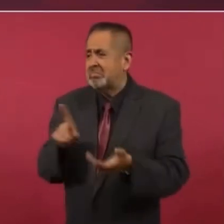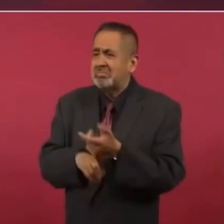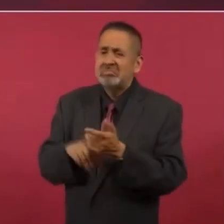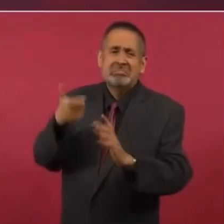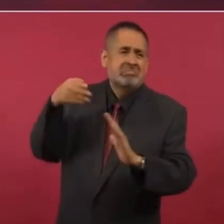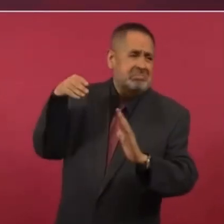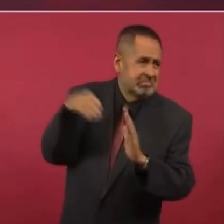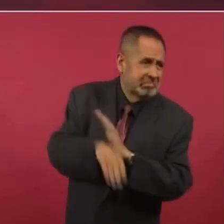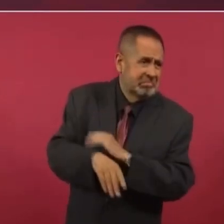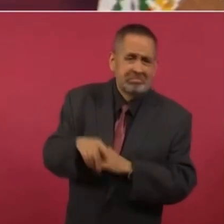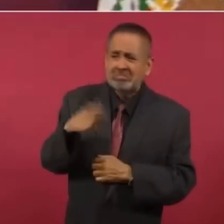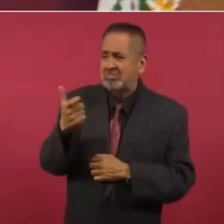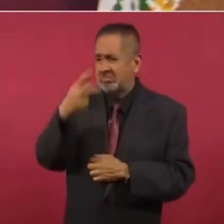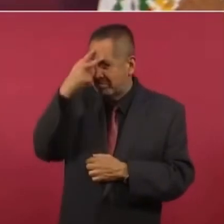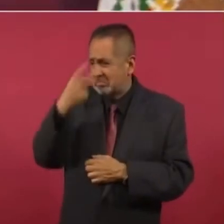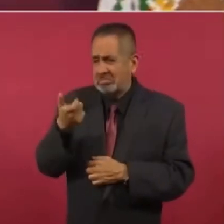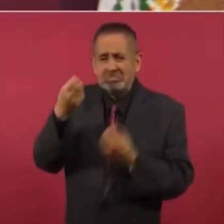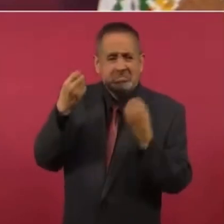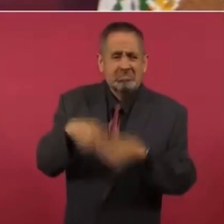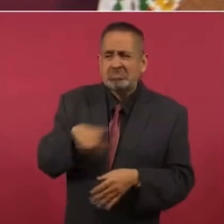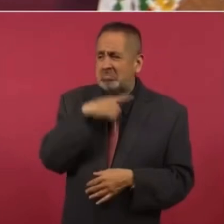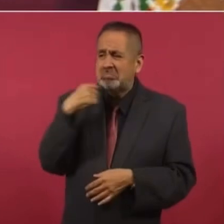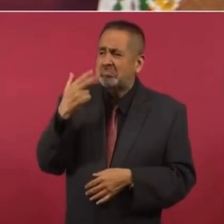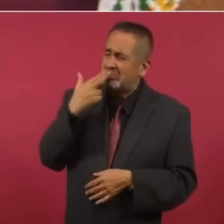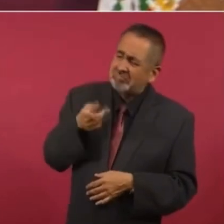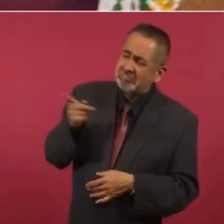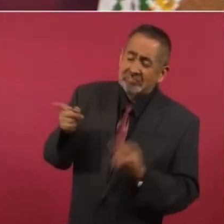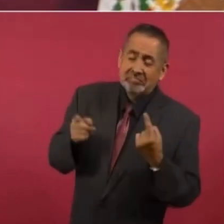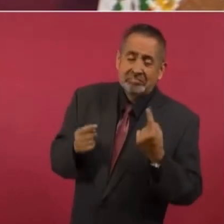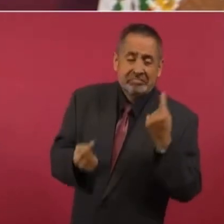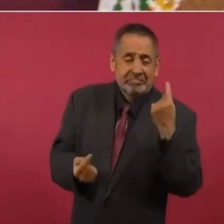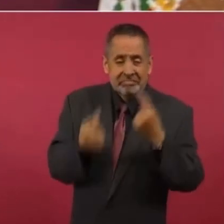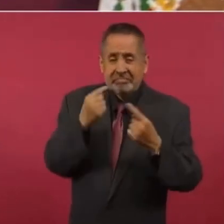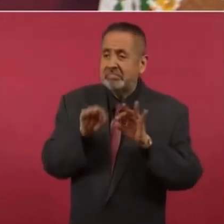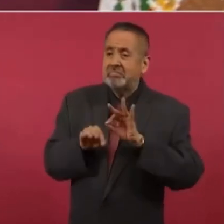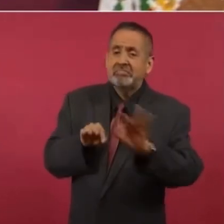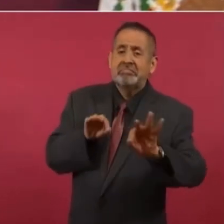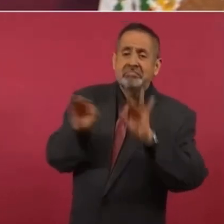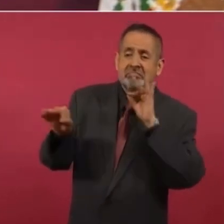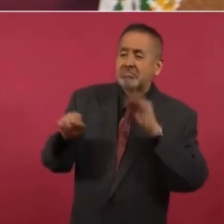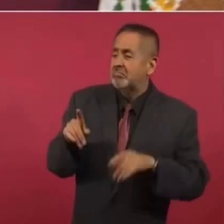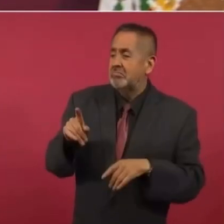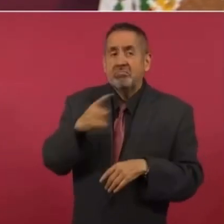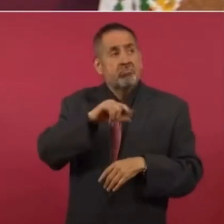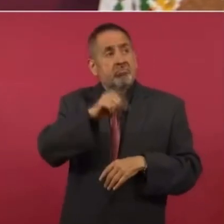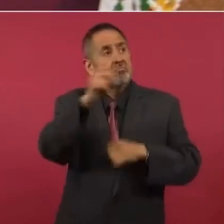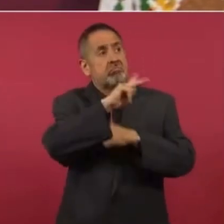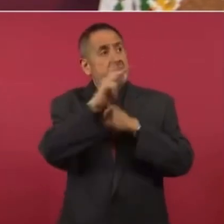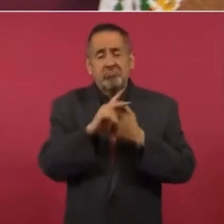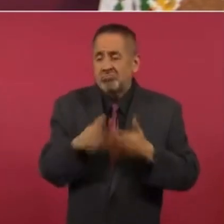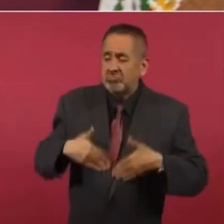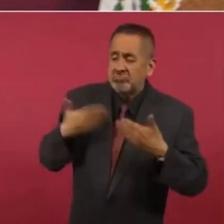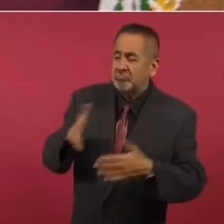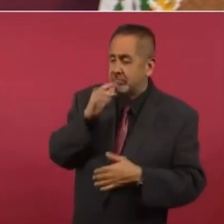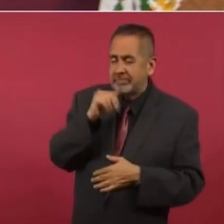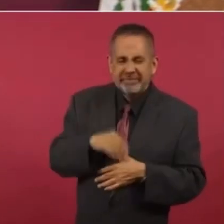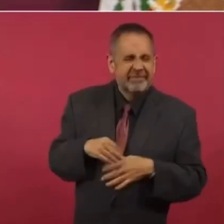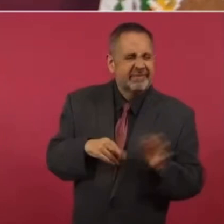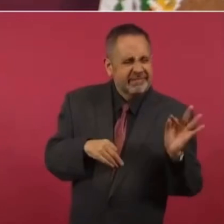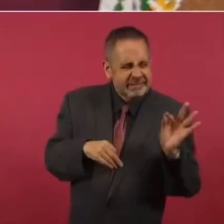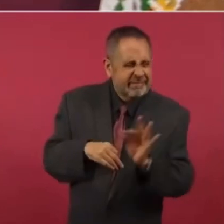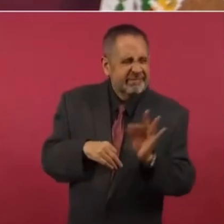peso, se pierde la confianza, no, echándole